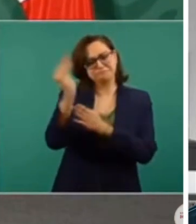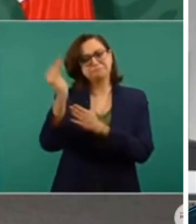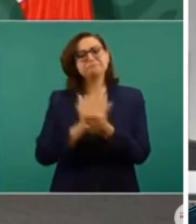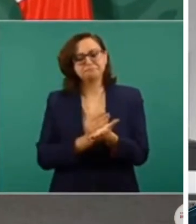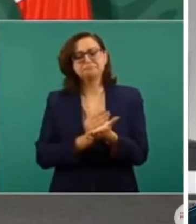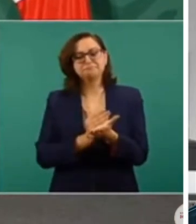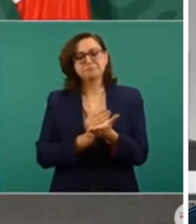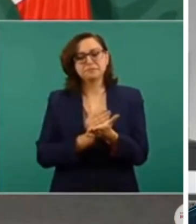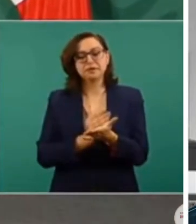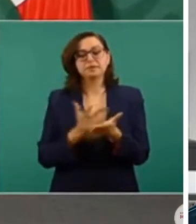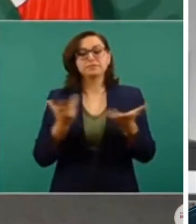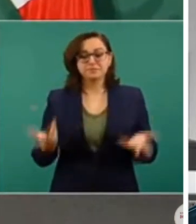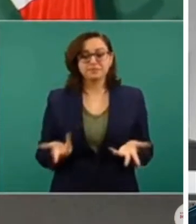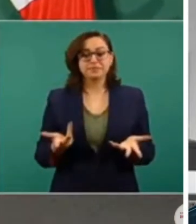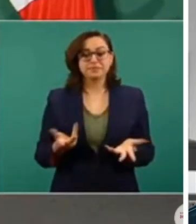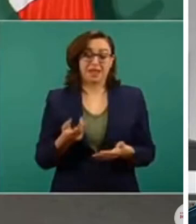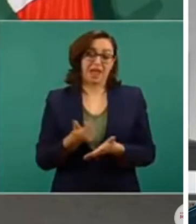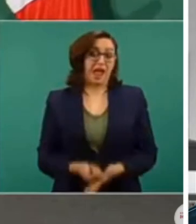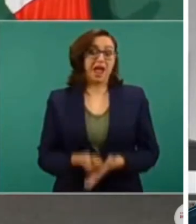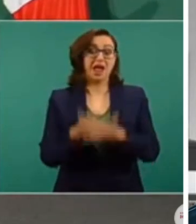si se presenta